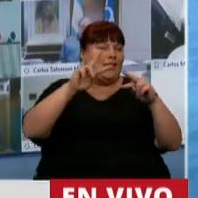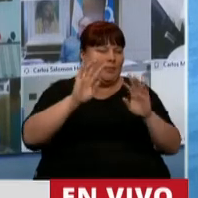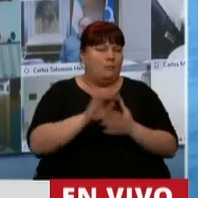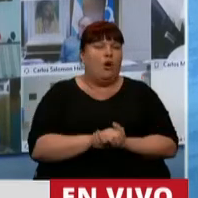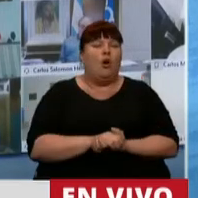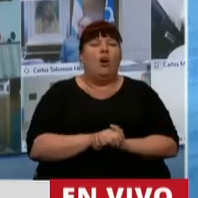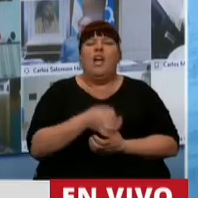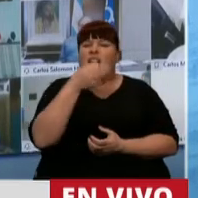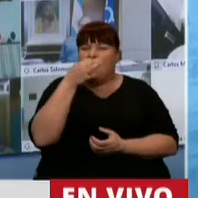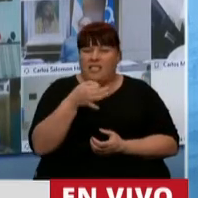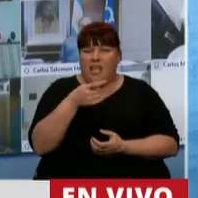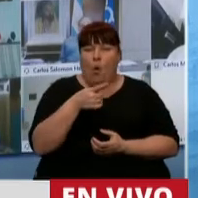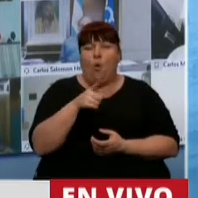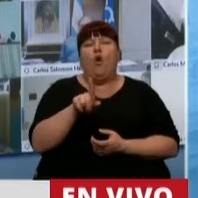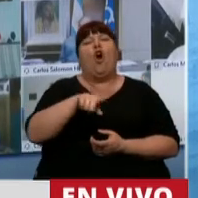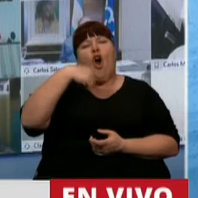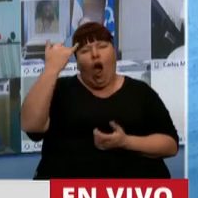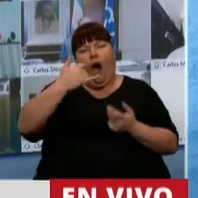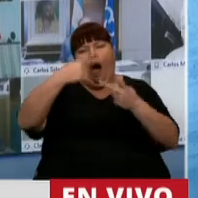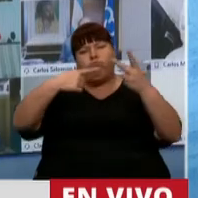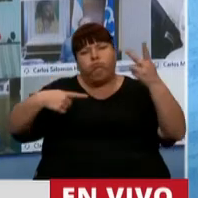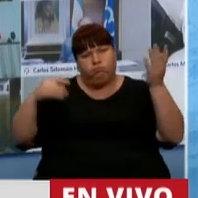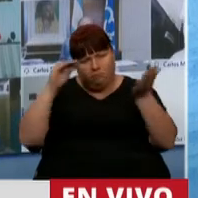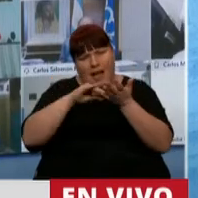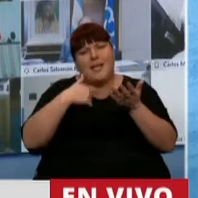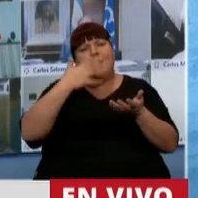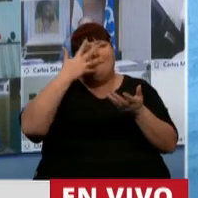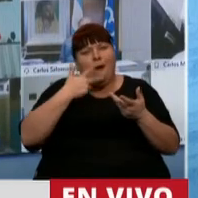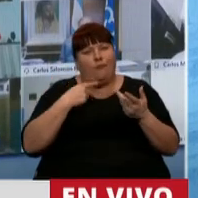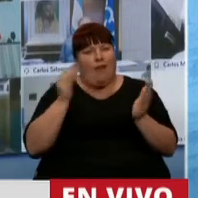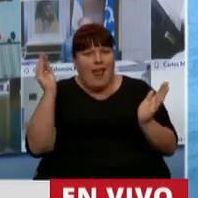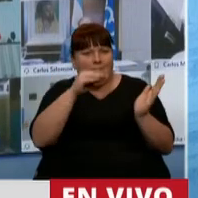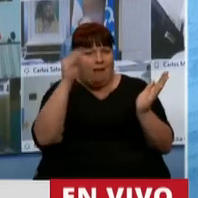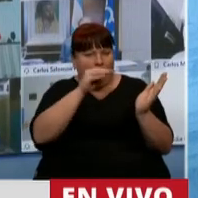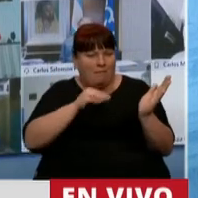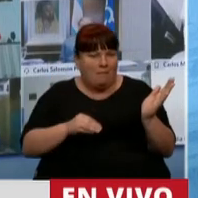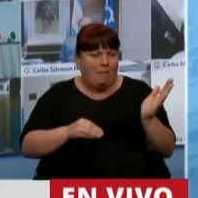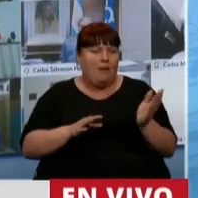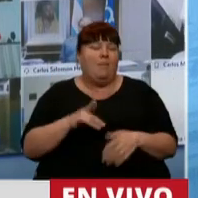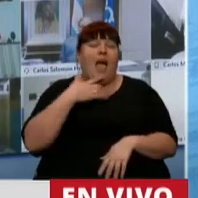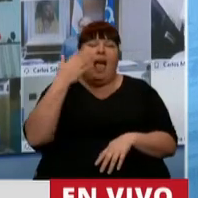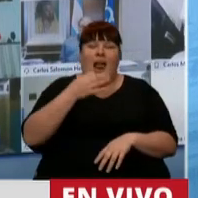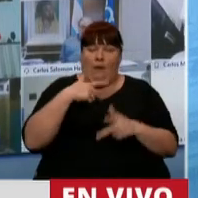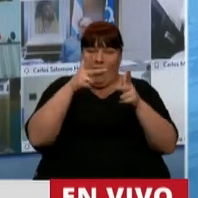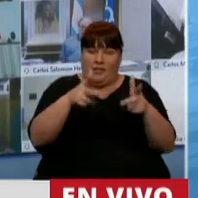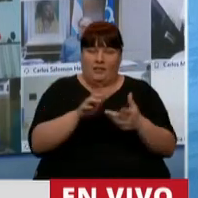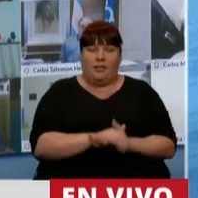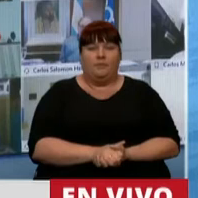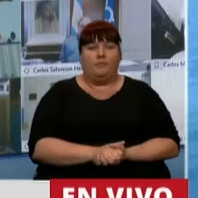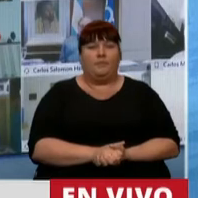seguramente hay otras más que quisiéramos que estén y debo decirle